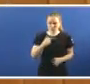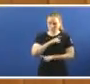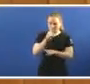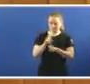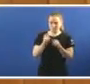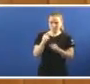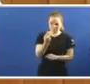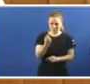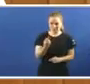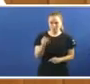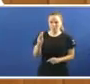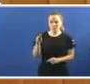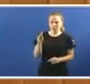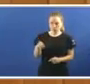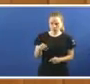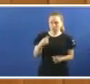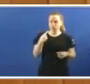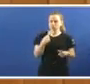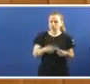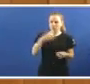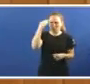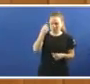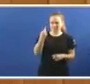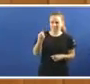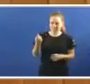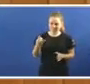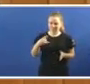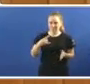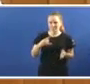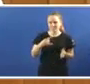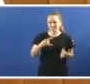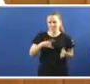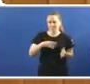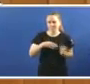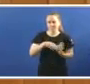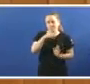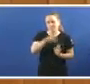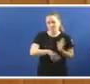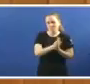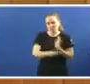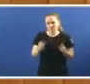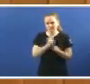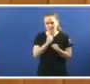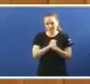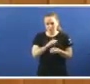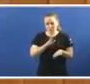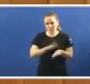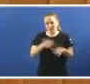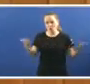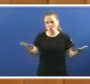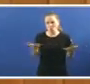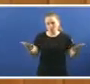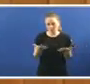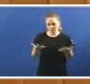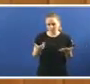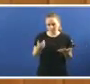Preguntamos E se asuntas Ten valorado A necesidade de mellorar Os planteis de traballadores Nos centros públicos Coa fin de reducir As saturacións de urxencias Non sostemos Dende o